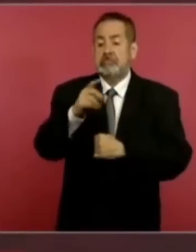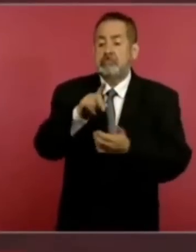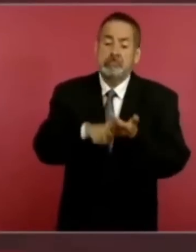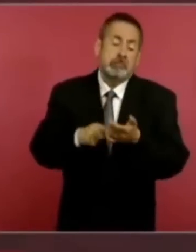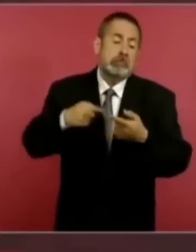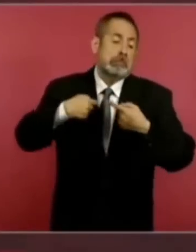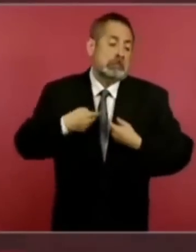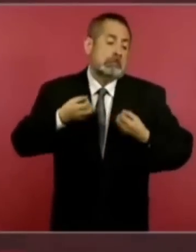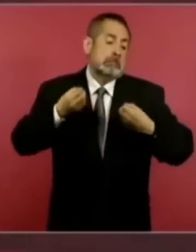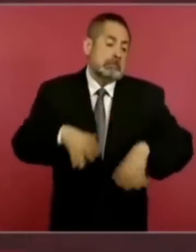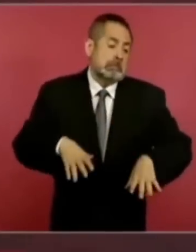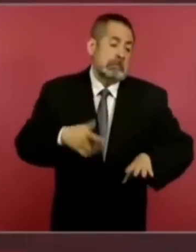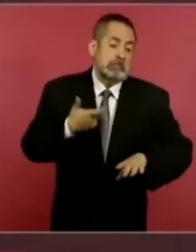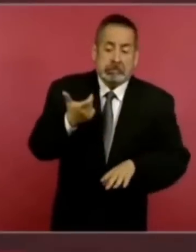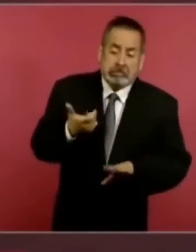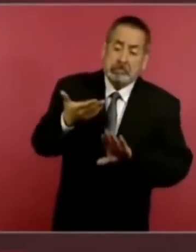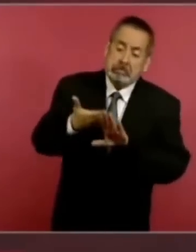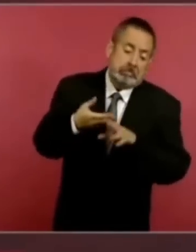afectados.